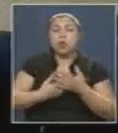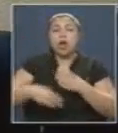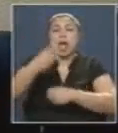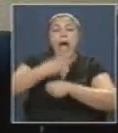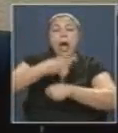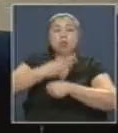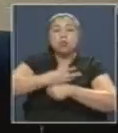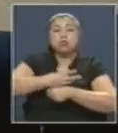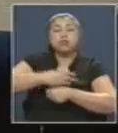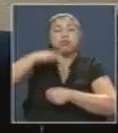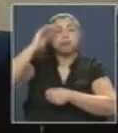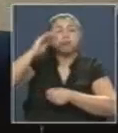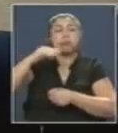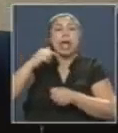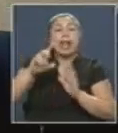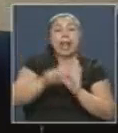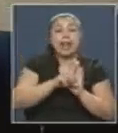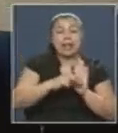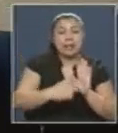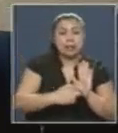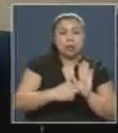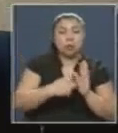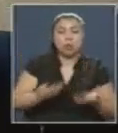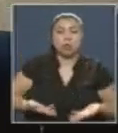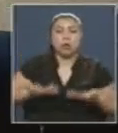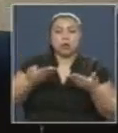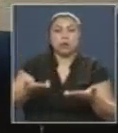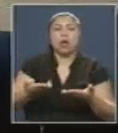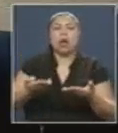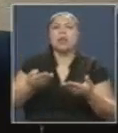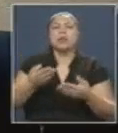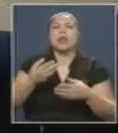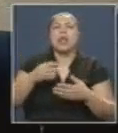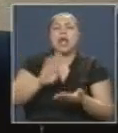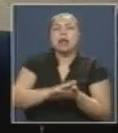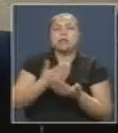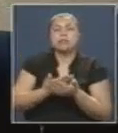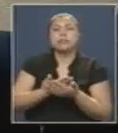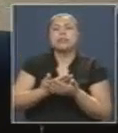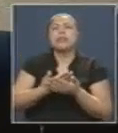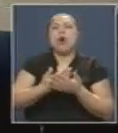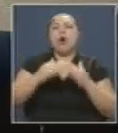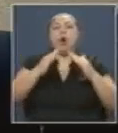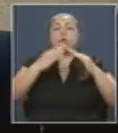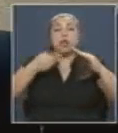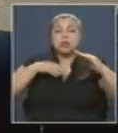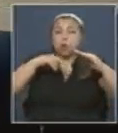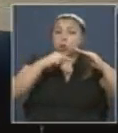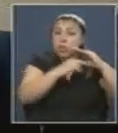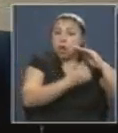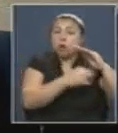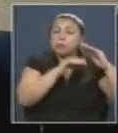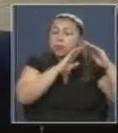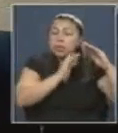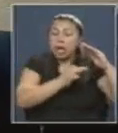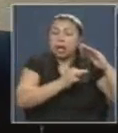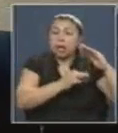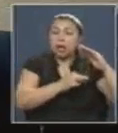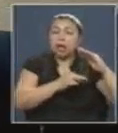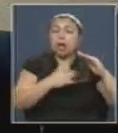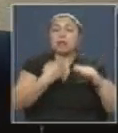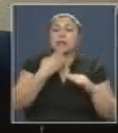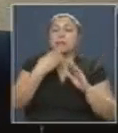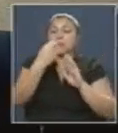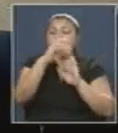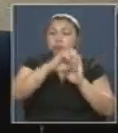Entonces, en esta ley, cuando hablamos de la atención ambulatoria, cuando hablamos de la hospitalización, también que estén considerados los adultos